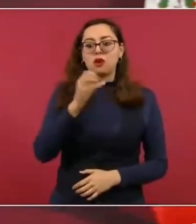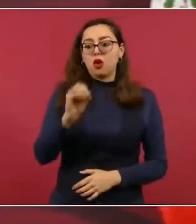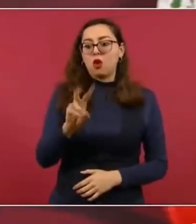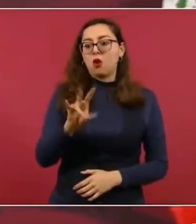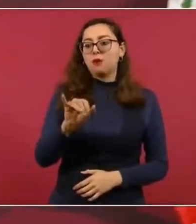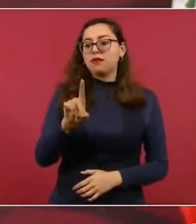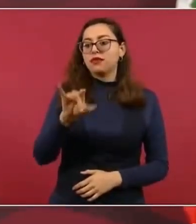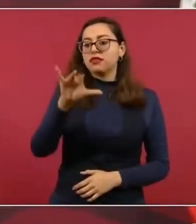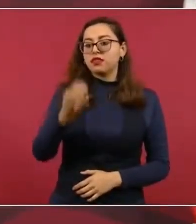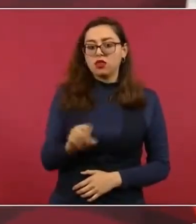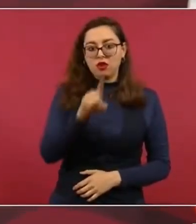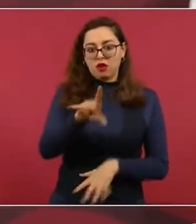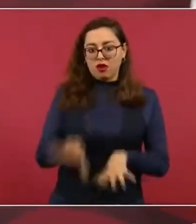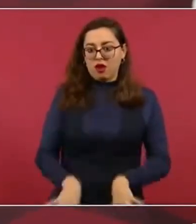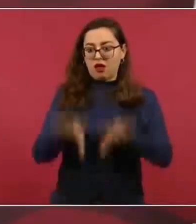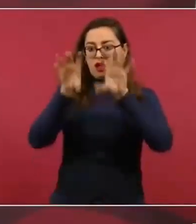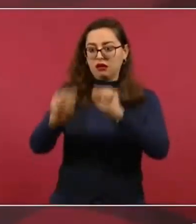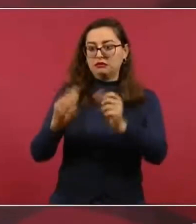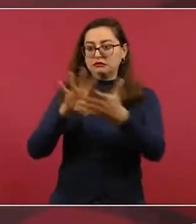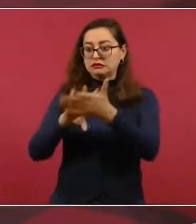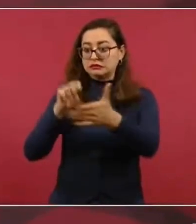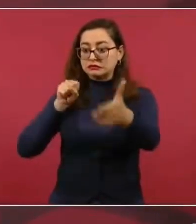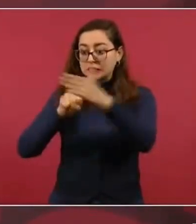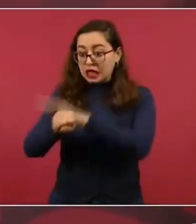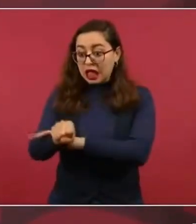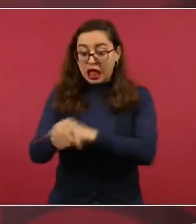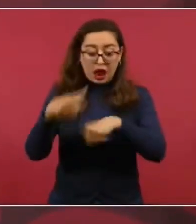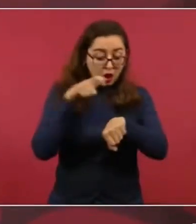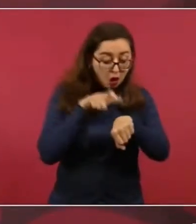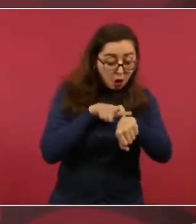alegando que no coincidía la hora.